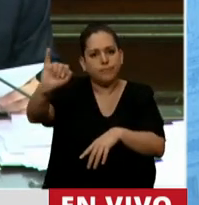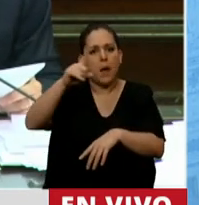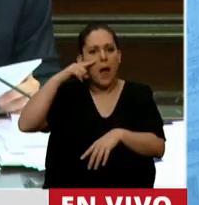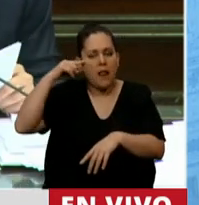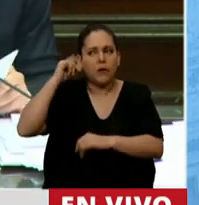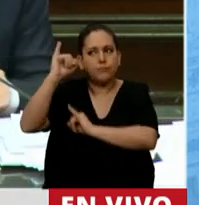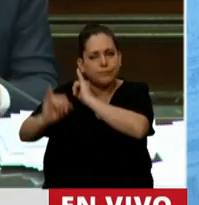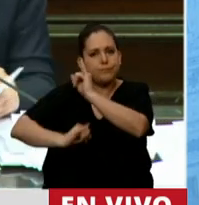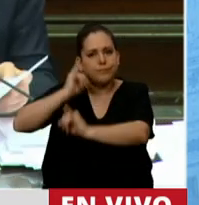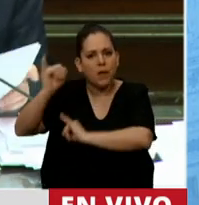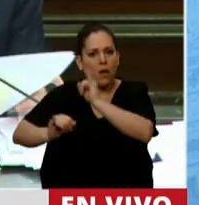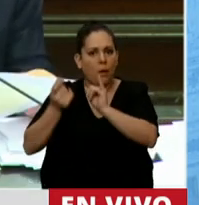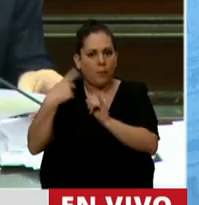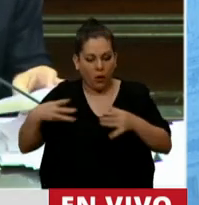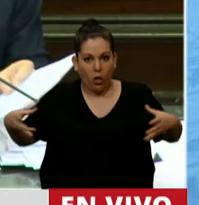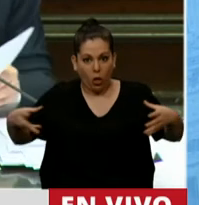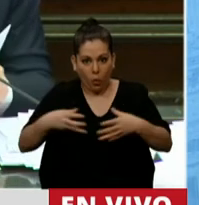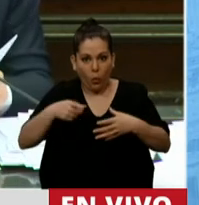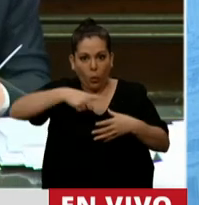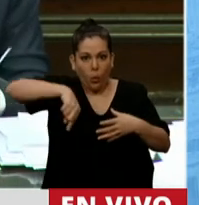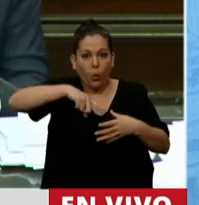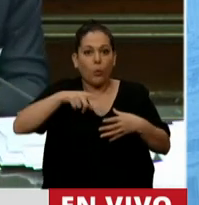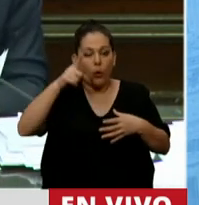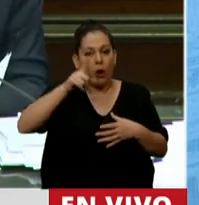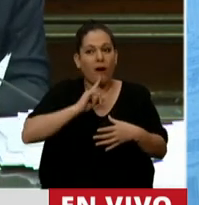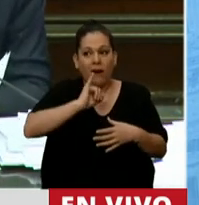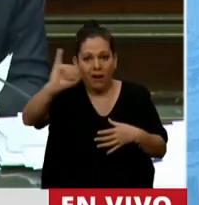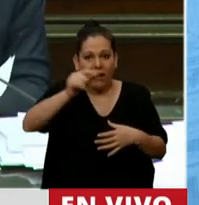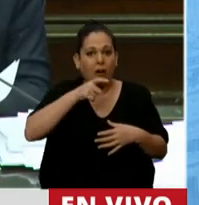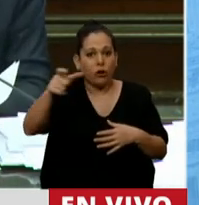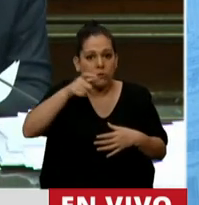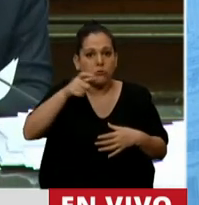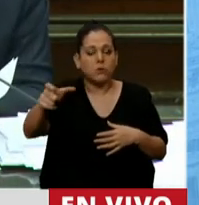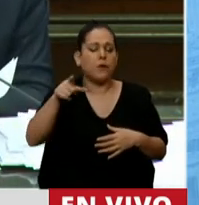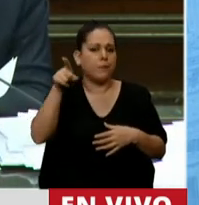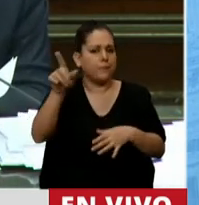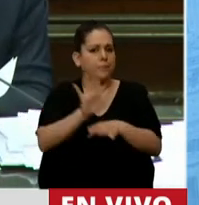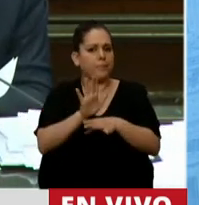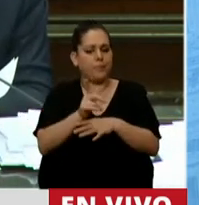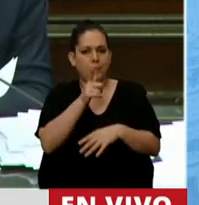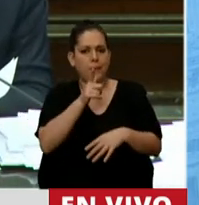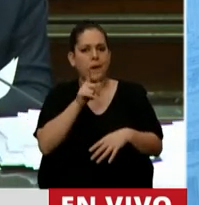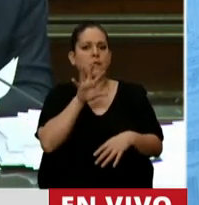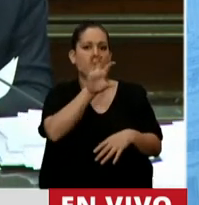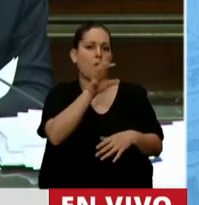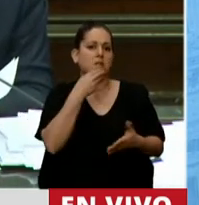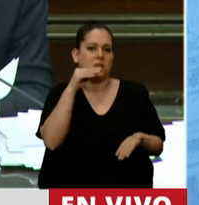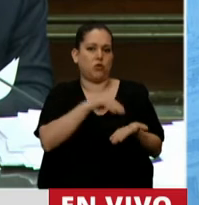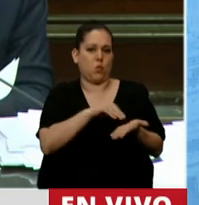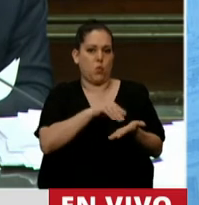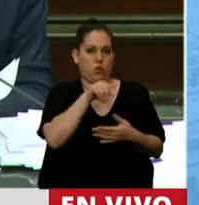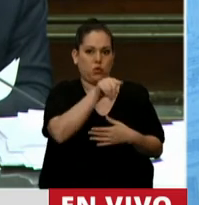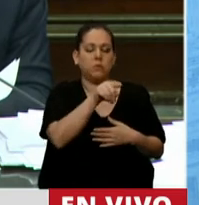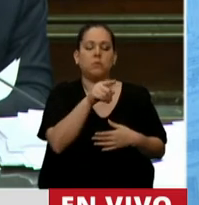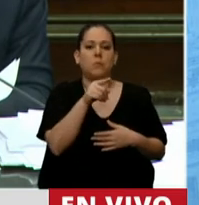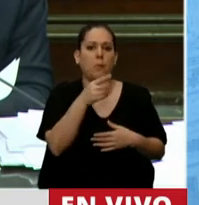presidente para luchar contra el hambre brilla por su ausencia. Creo que el ciudadano chubutense Marcelo Tinelli podría haber participado